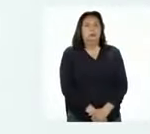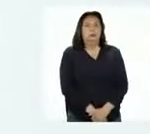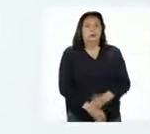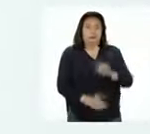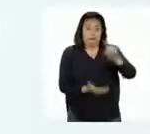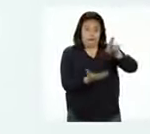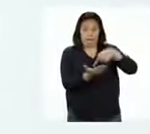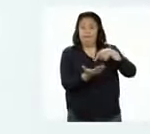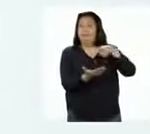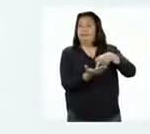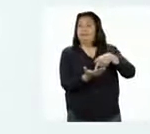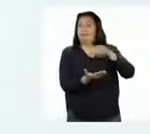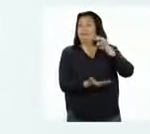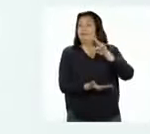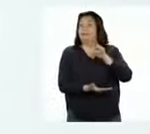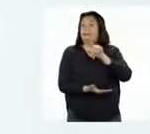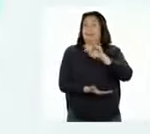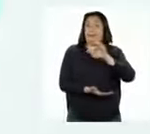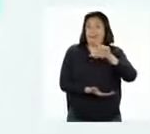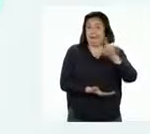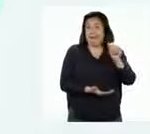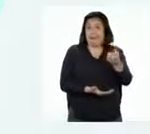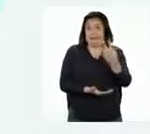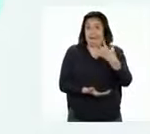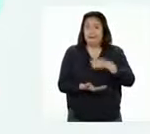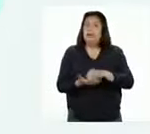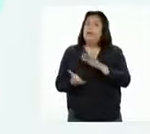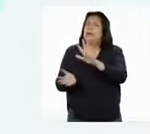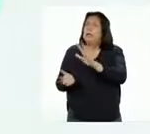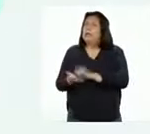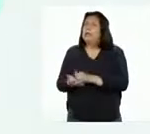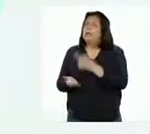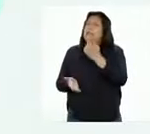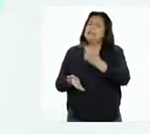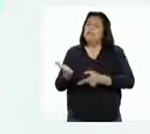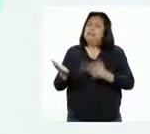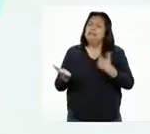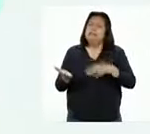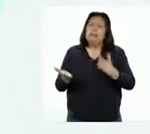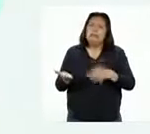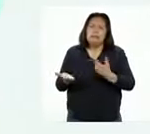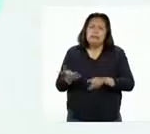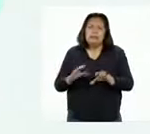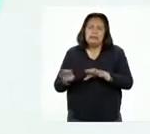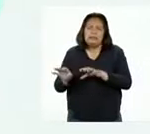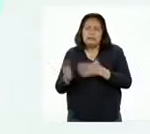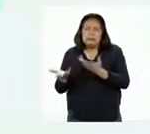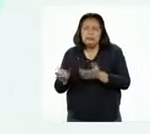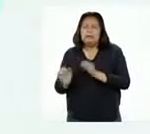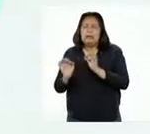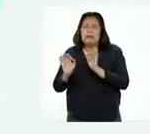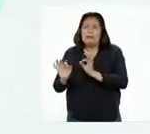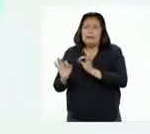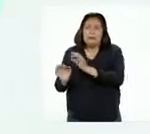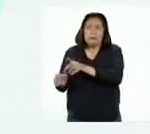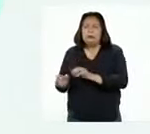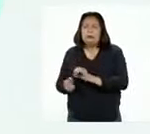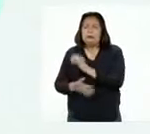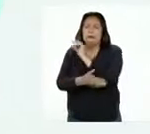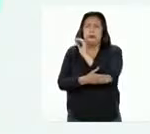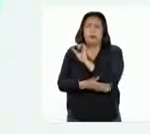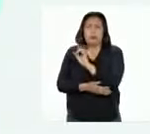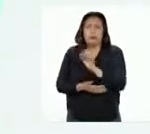Tenemos la propuesta de Mireia. Ella nos dice, pregunta, ¿qué actividades amenazan la existencia del surí? Responde,